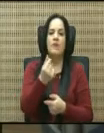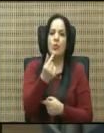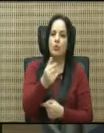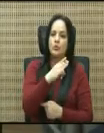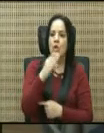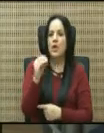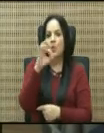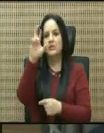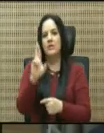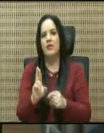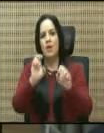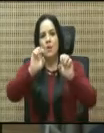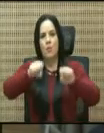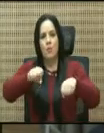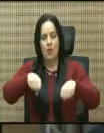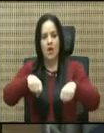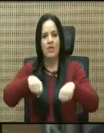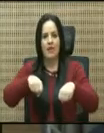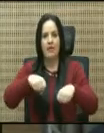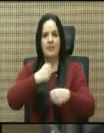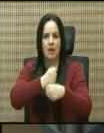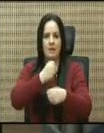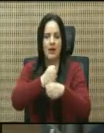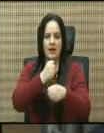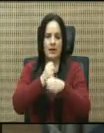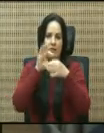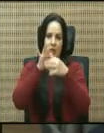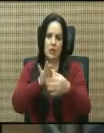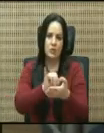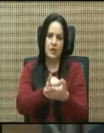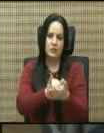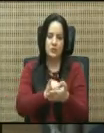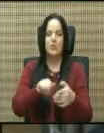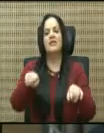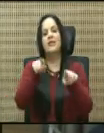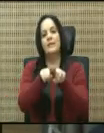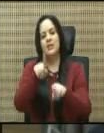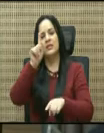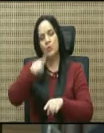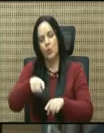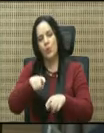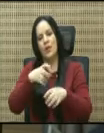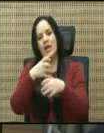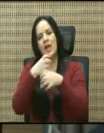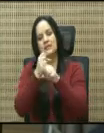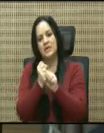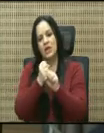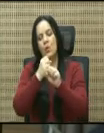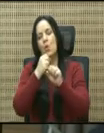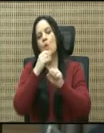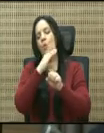podía apostarle a esto y a ese también tuve que meterle un amparo en la respuesta.